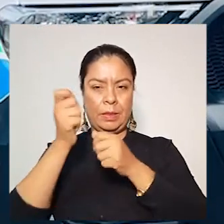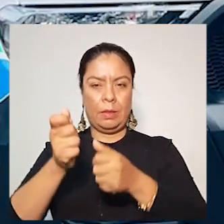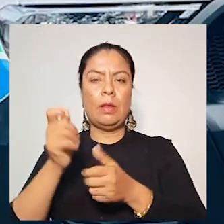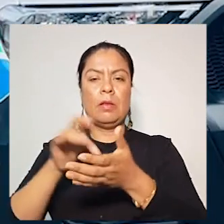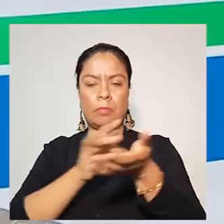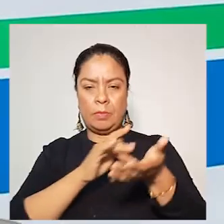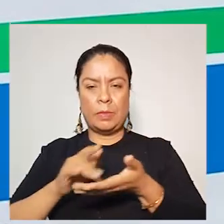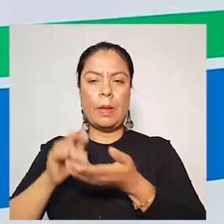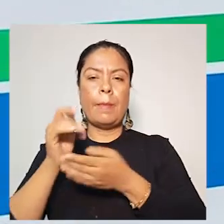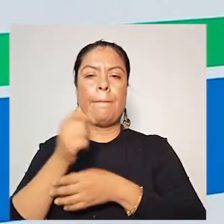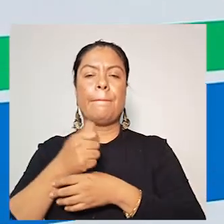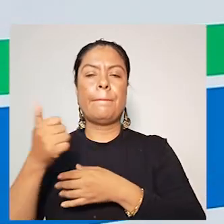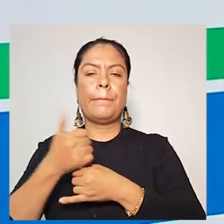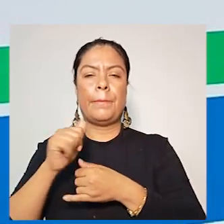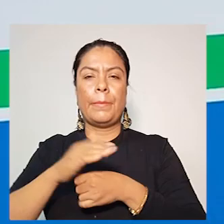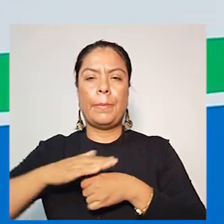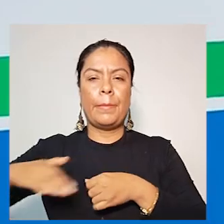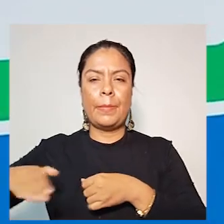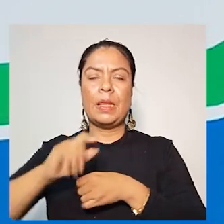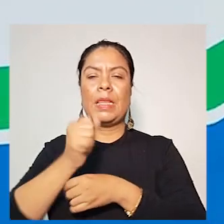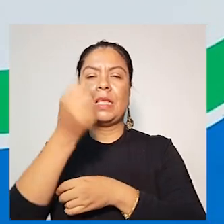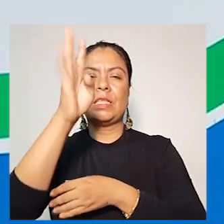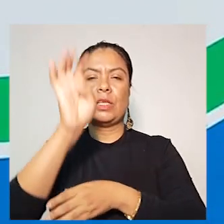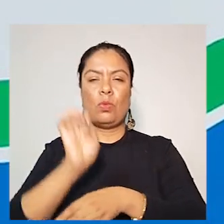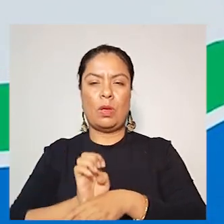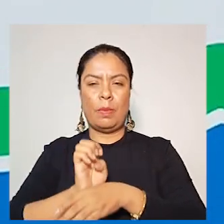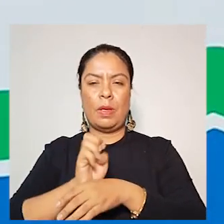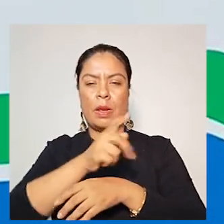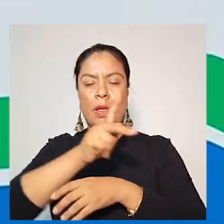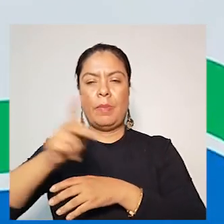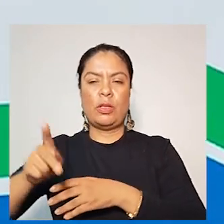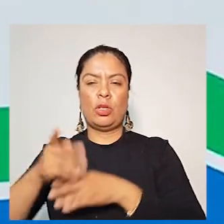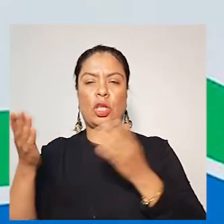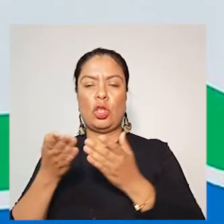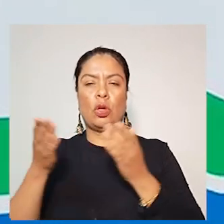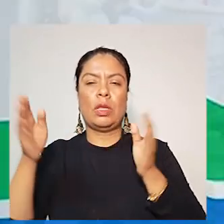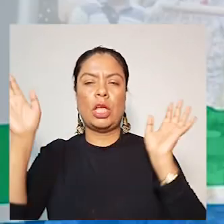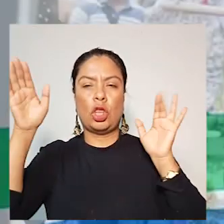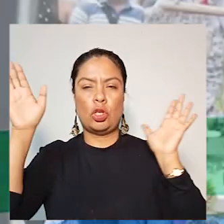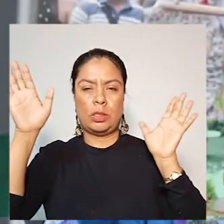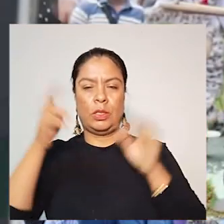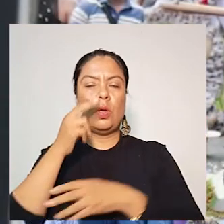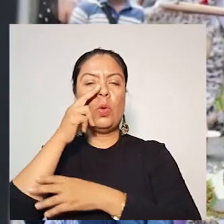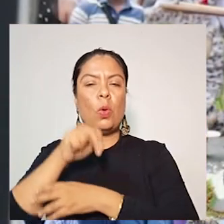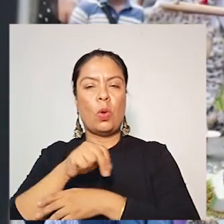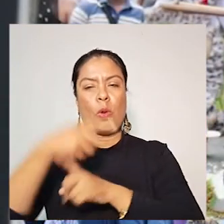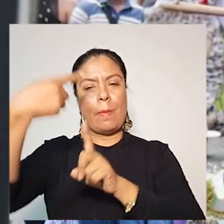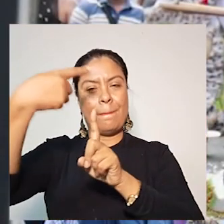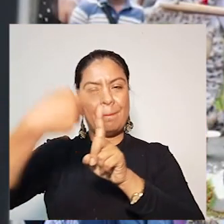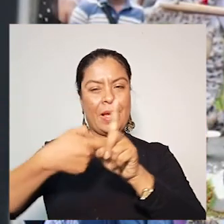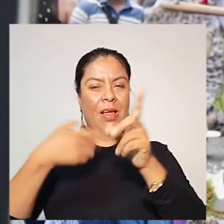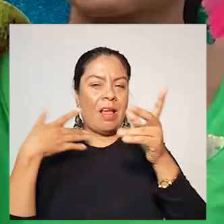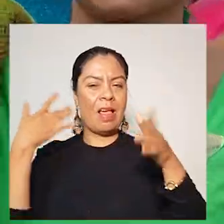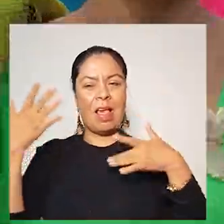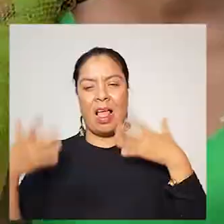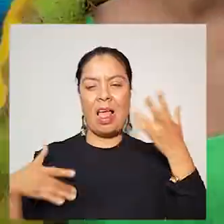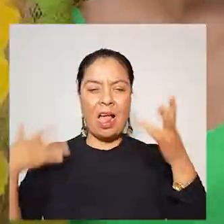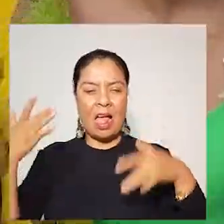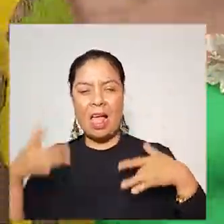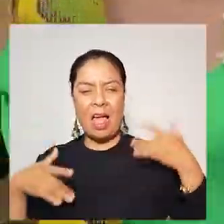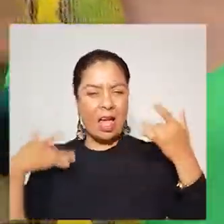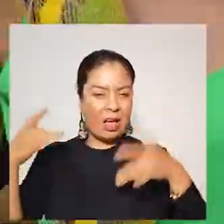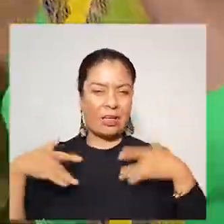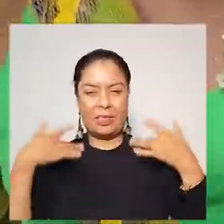asistencial básico, la cual beneficiará a más de 19.000 usuarios del municipio de El Doncello. Junio, mes de alegría caracterizado por